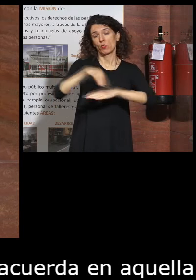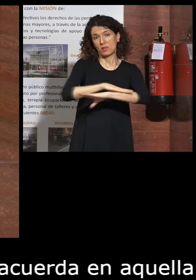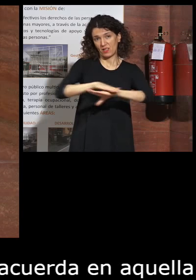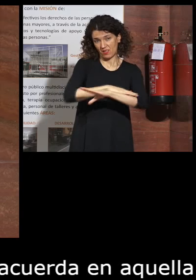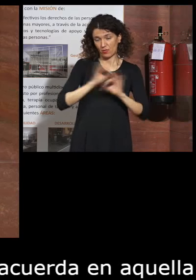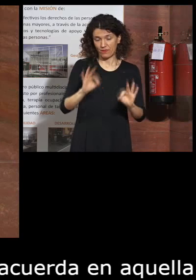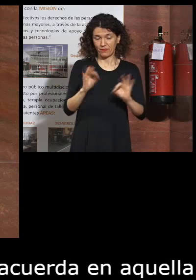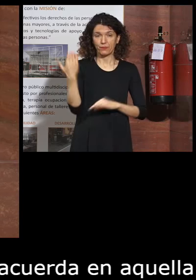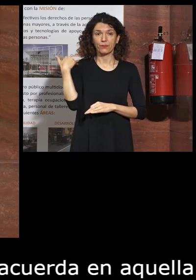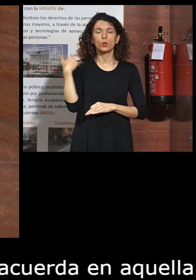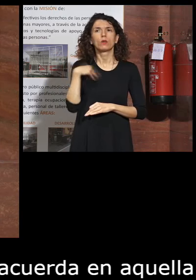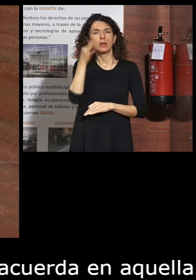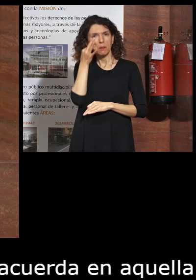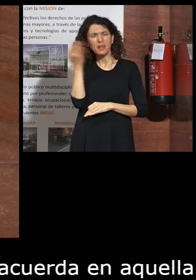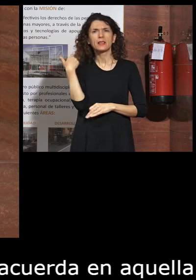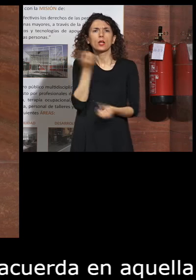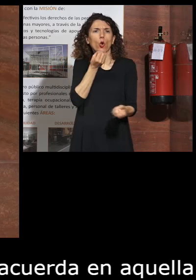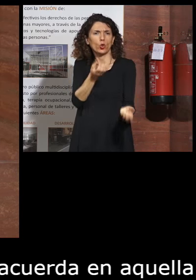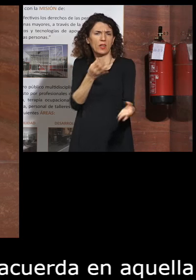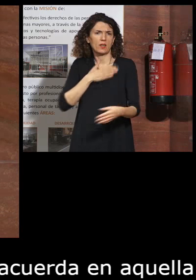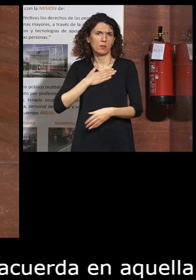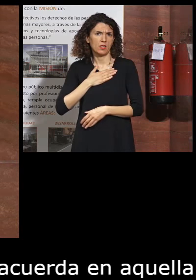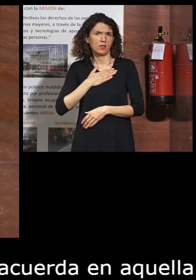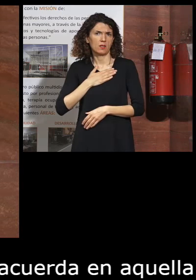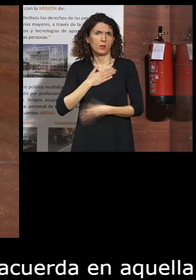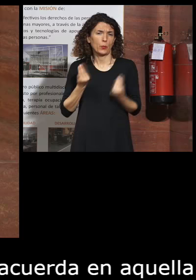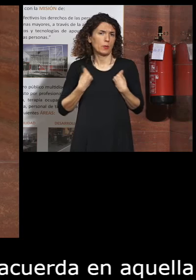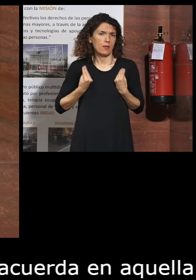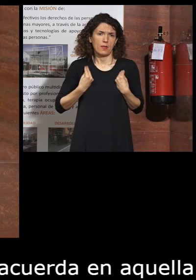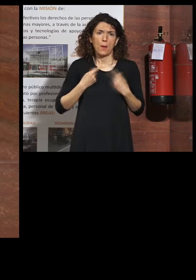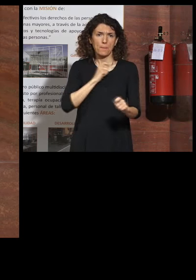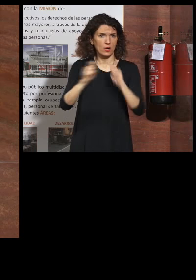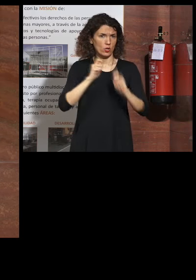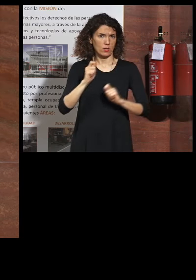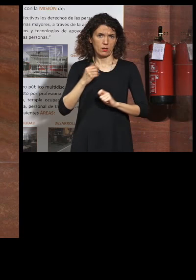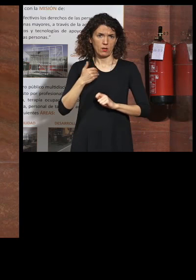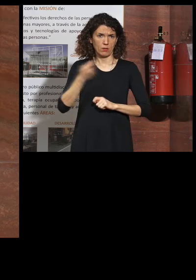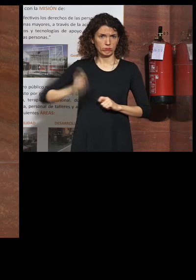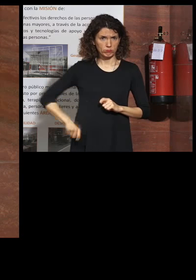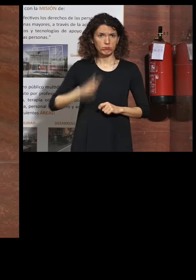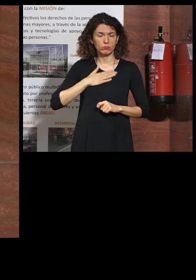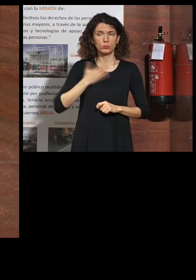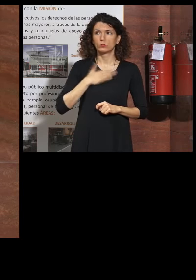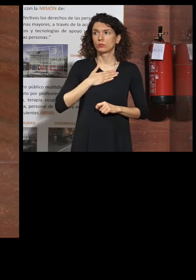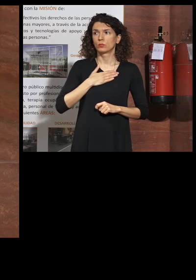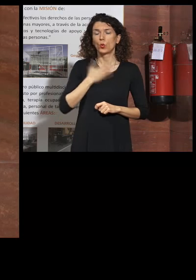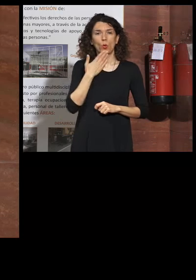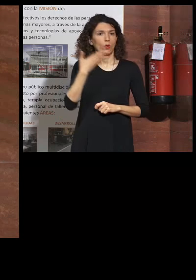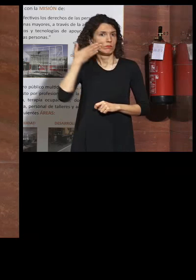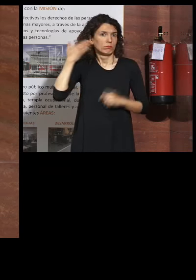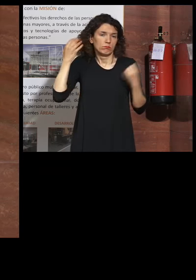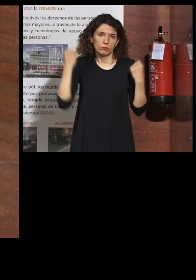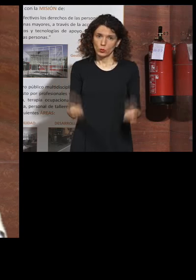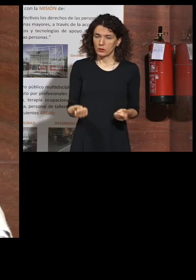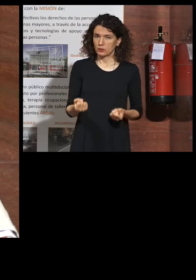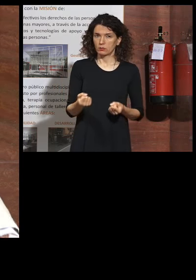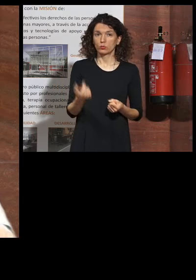bueno yo realmente contaría mi vida de periodista que para mí es un privilegio yo